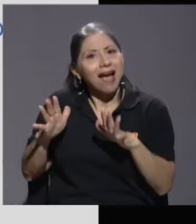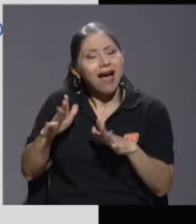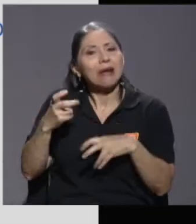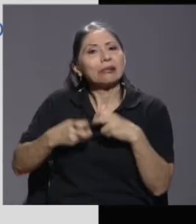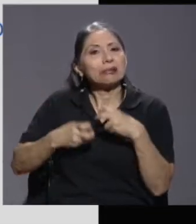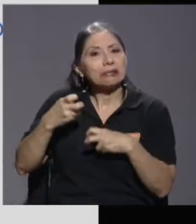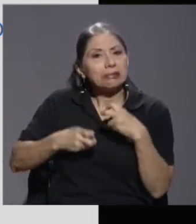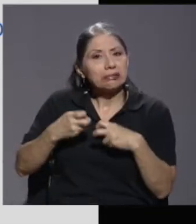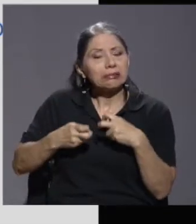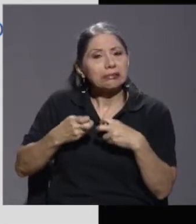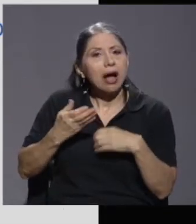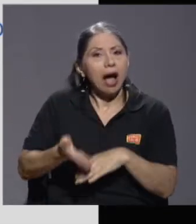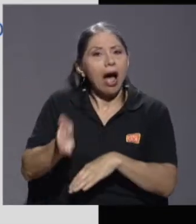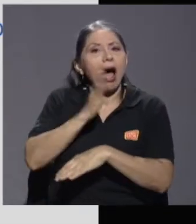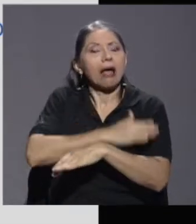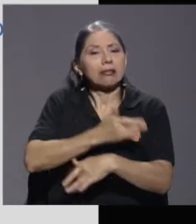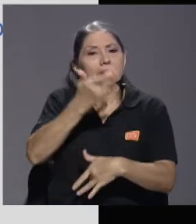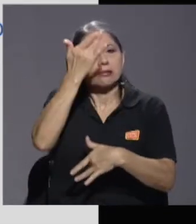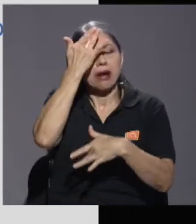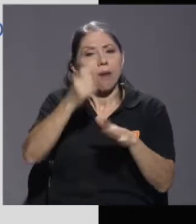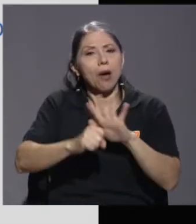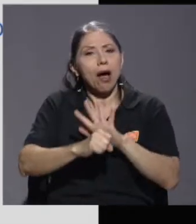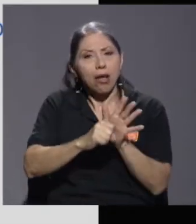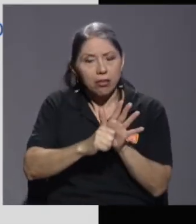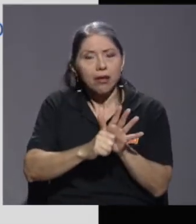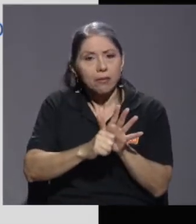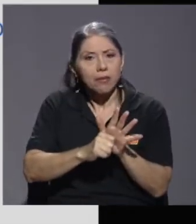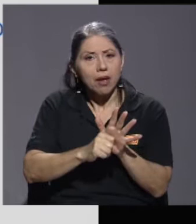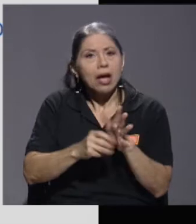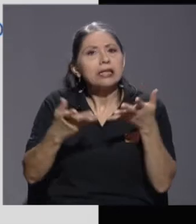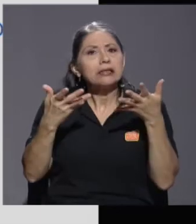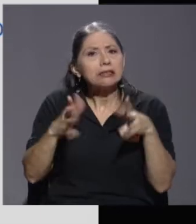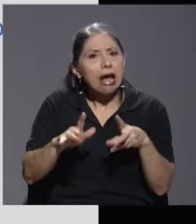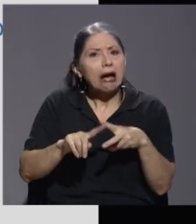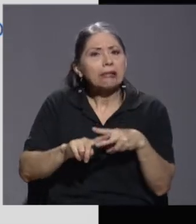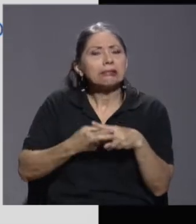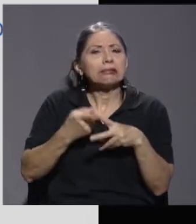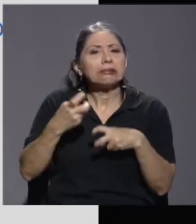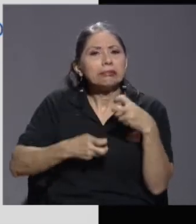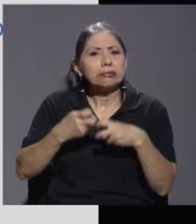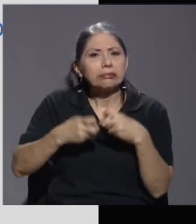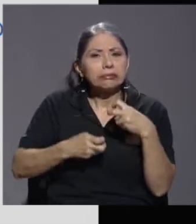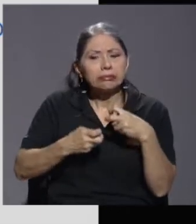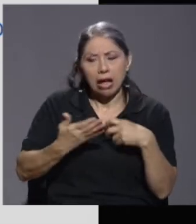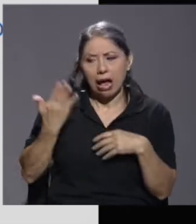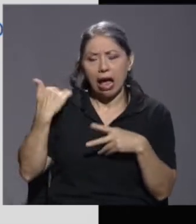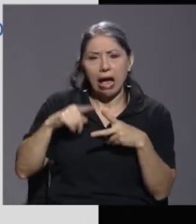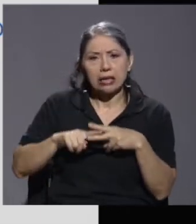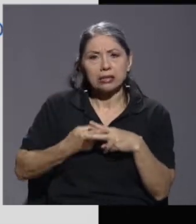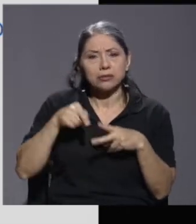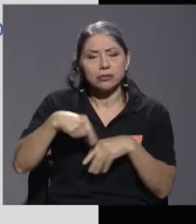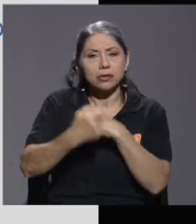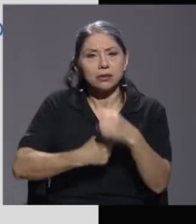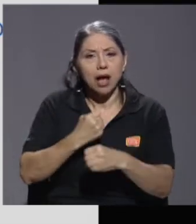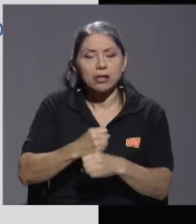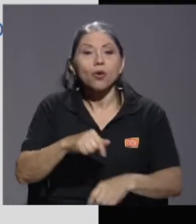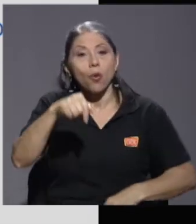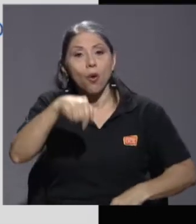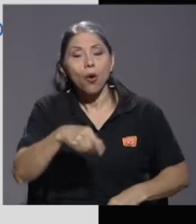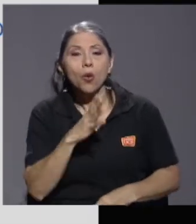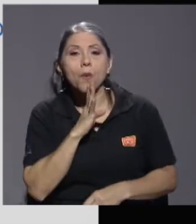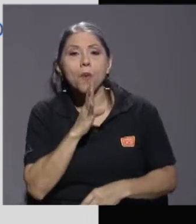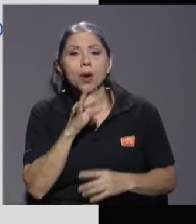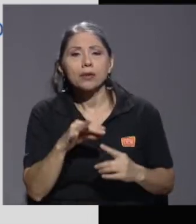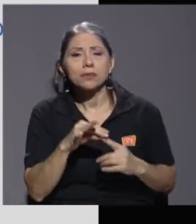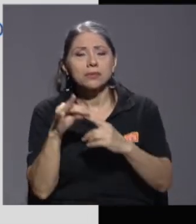antes de que apareciera la pandemia a inicios de este año. Y hoy nos vamos a referir fundamentalmente